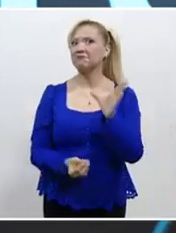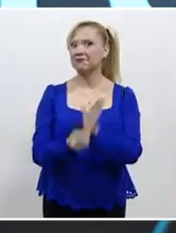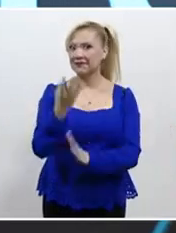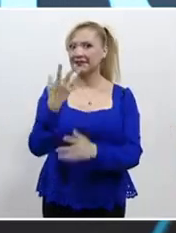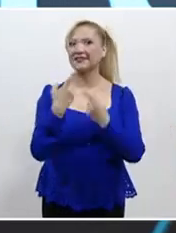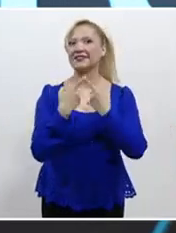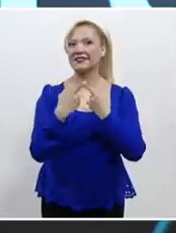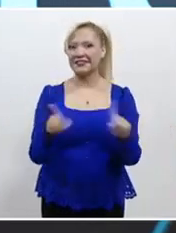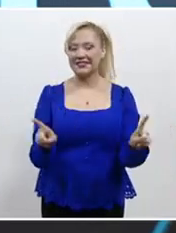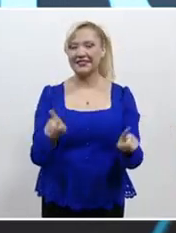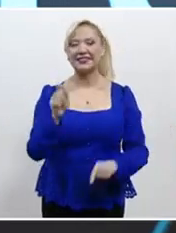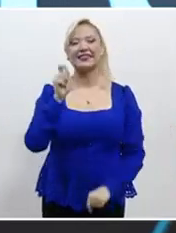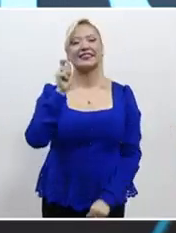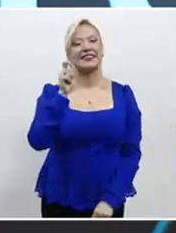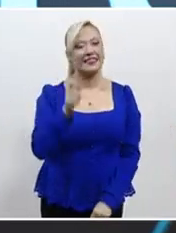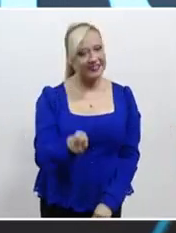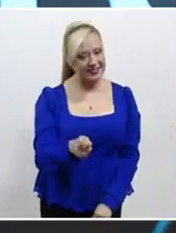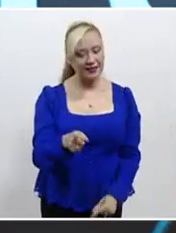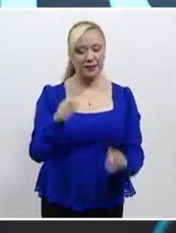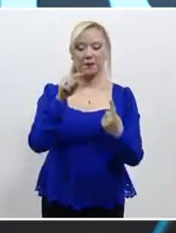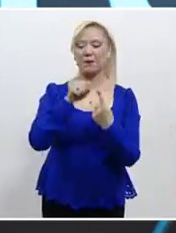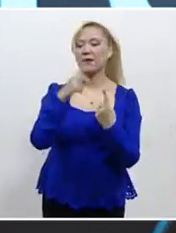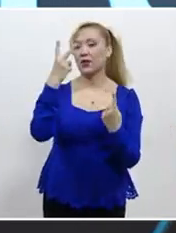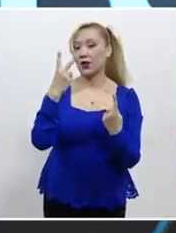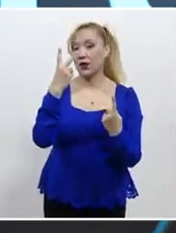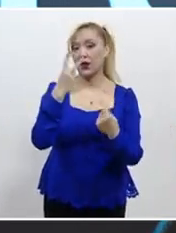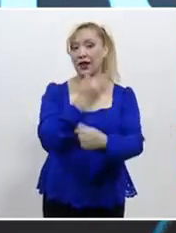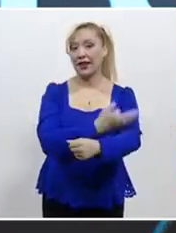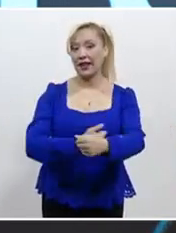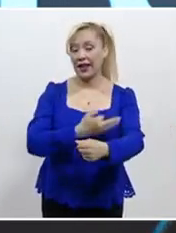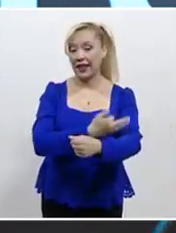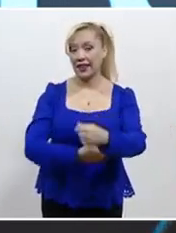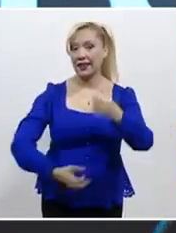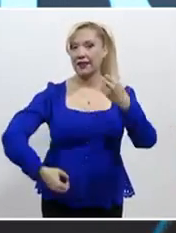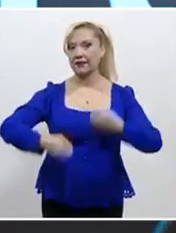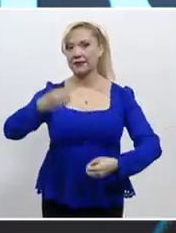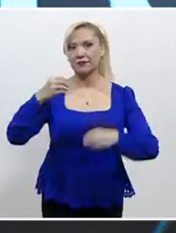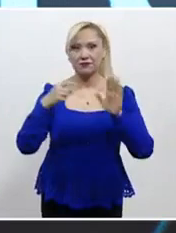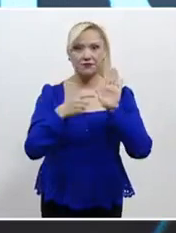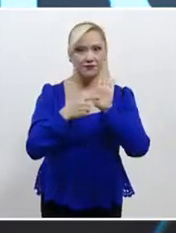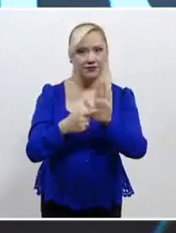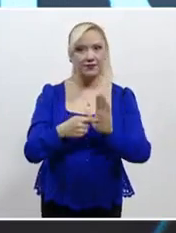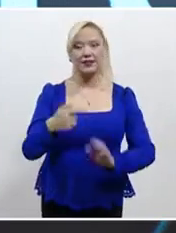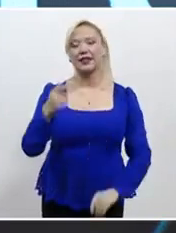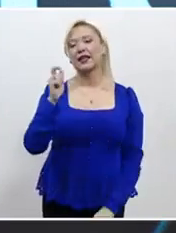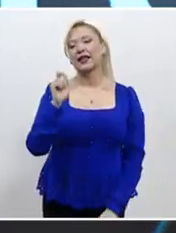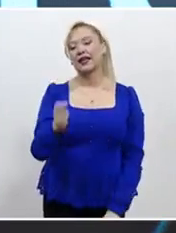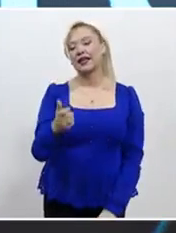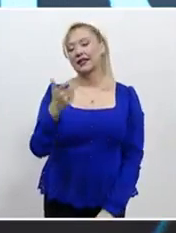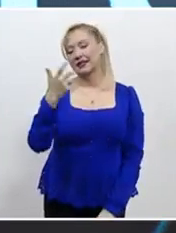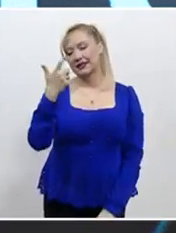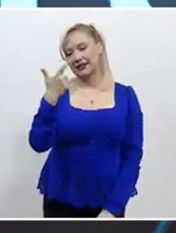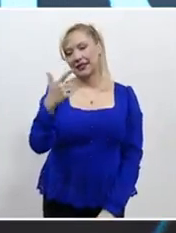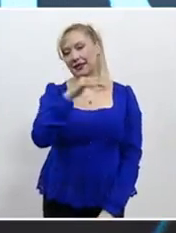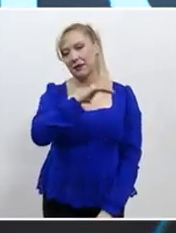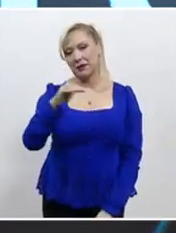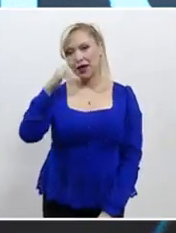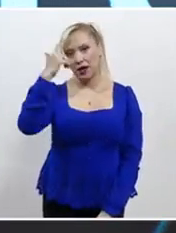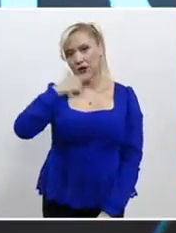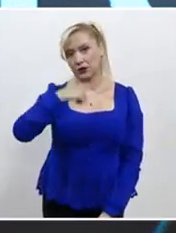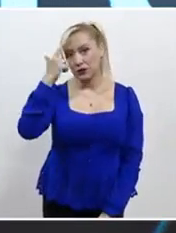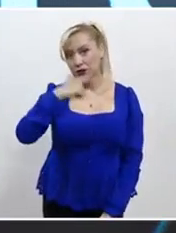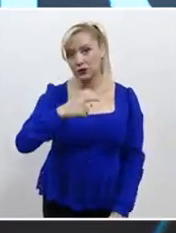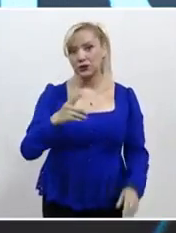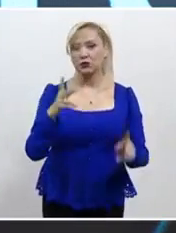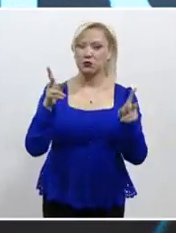Federación tendrán un nuevo horario. 14 horas, la corte al momento. 19.30, el avance de las noticias más importantes